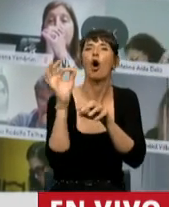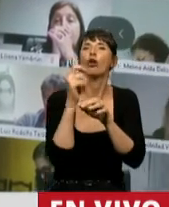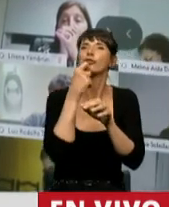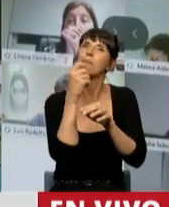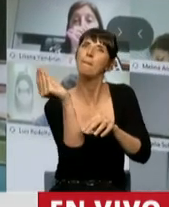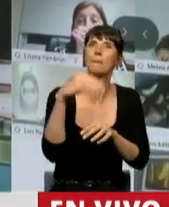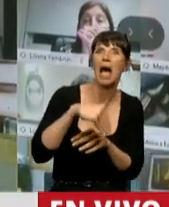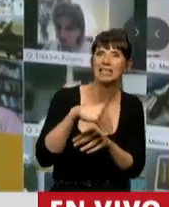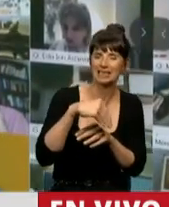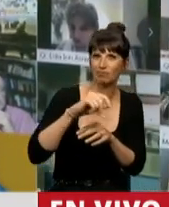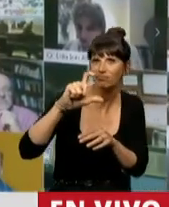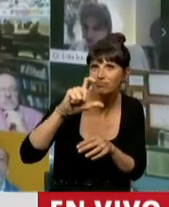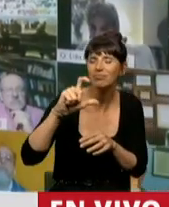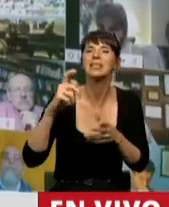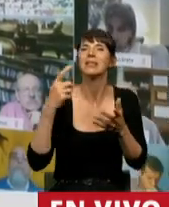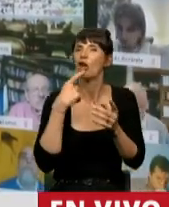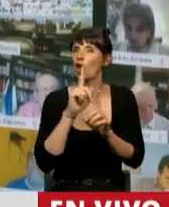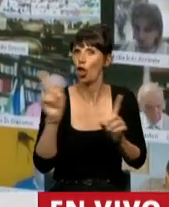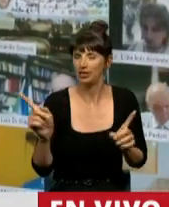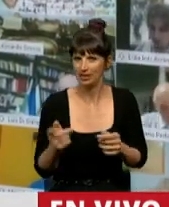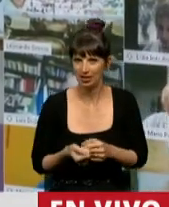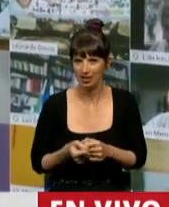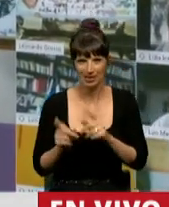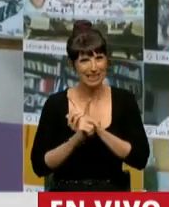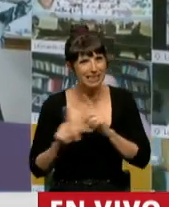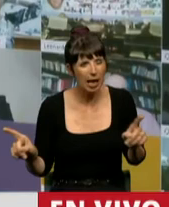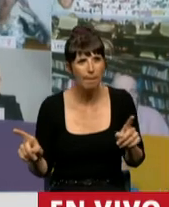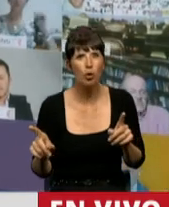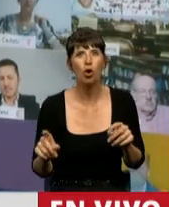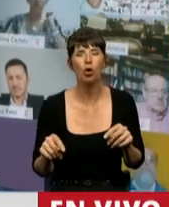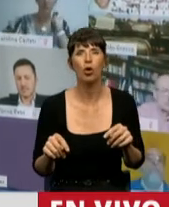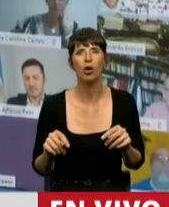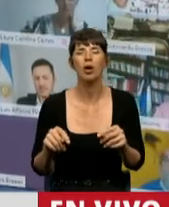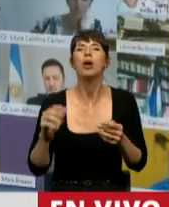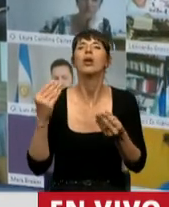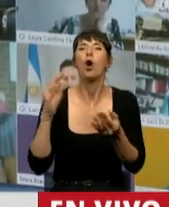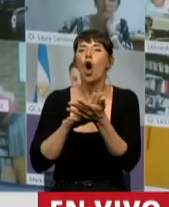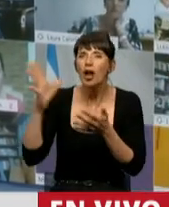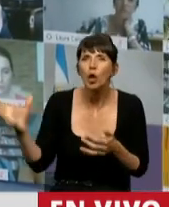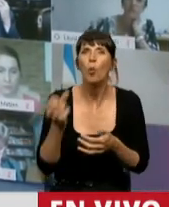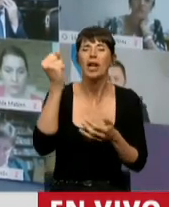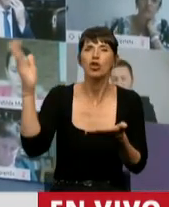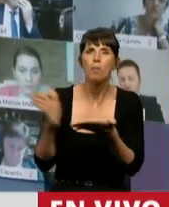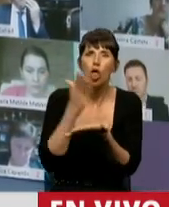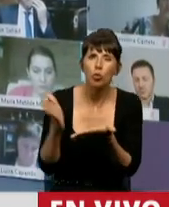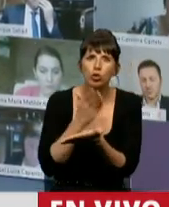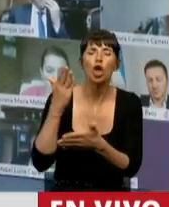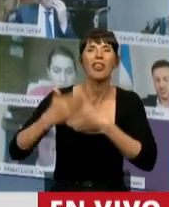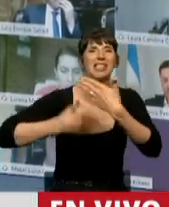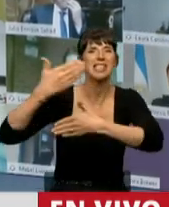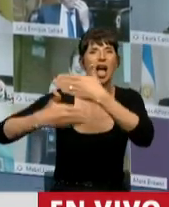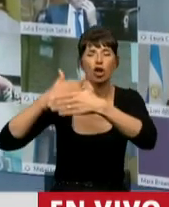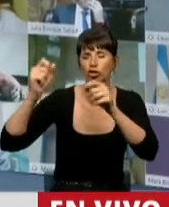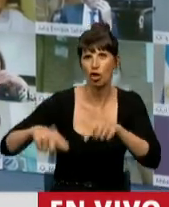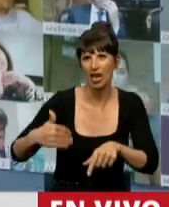se establece a qué puntualmente dentro de lo que significa recuperación de la producción, desarrollo argentino,